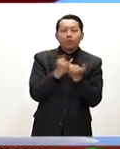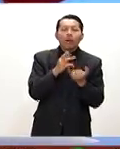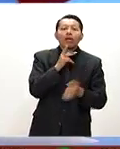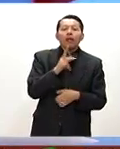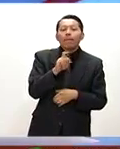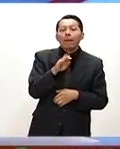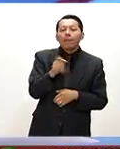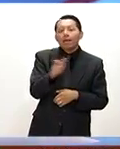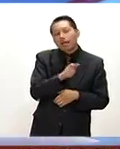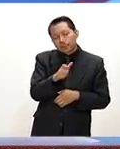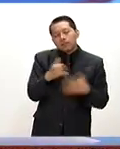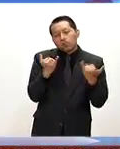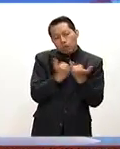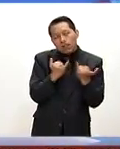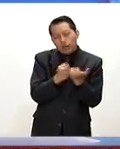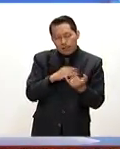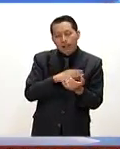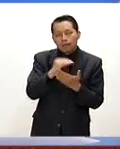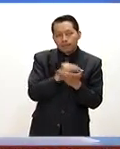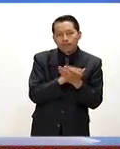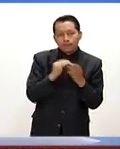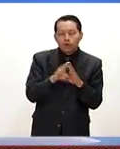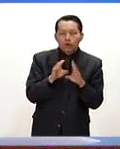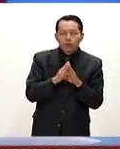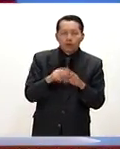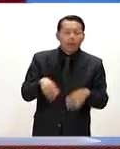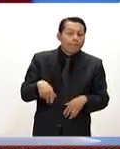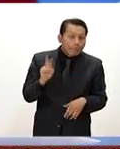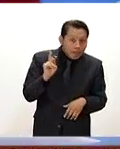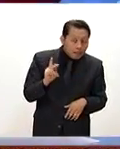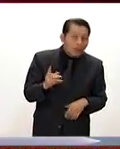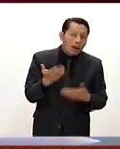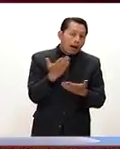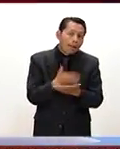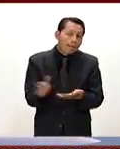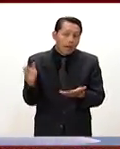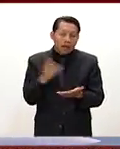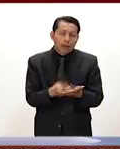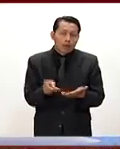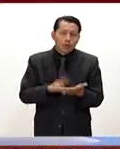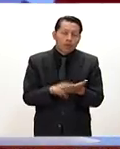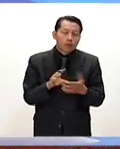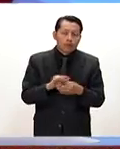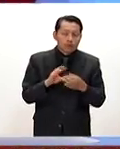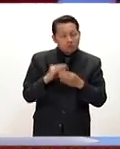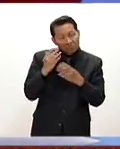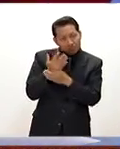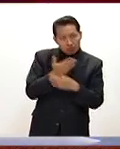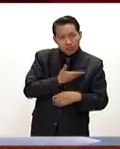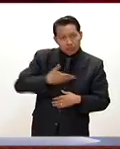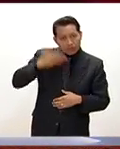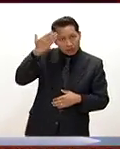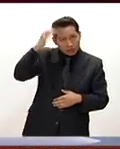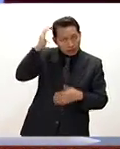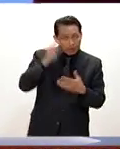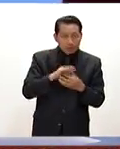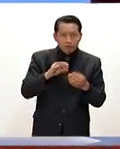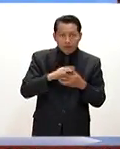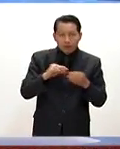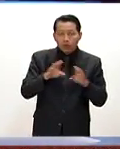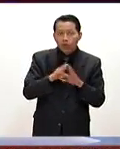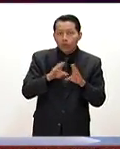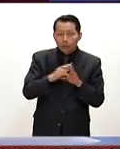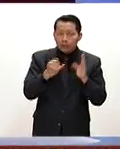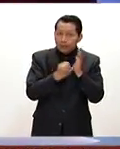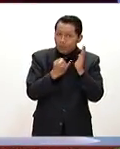afectada ante estos recortes. Pero también esto, por otro lado, al menos así lo dijo el presidente, no va a impactar en la